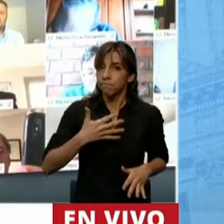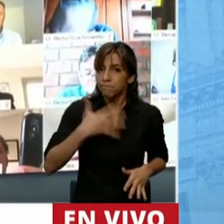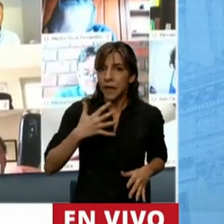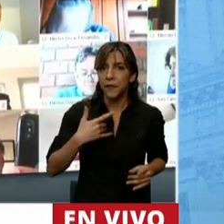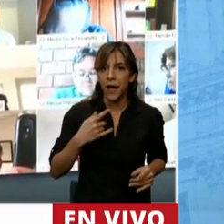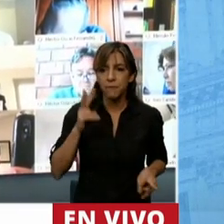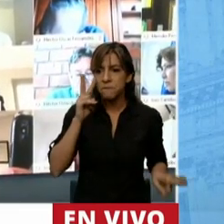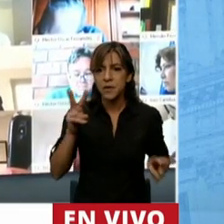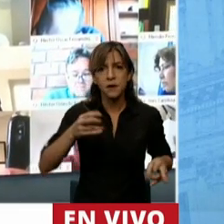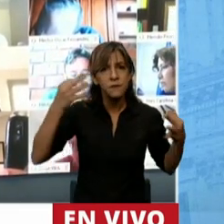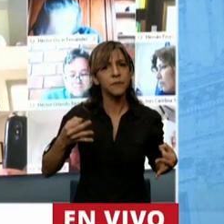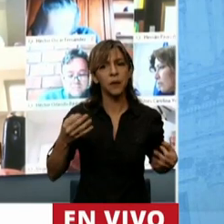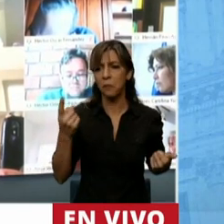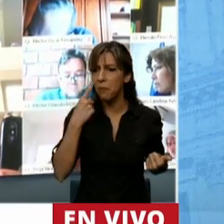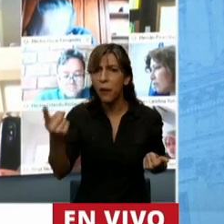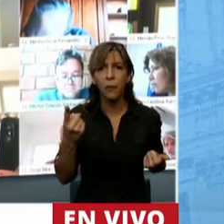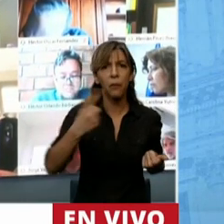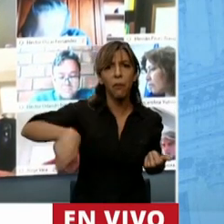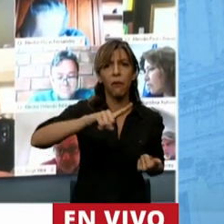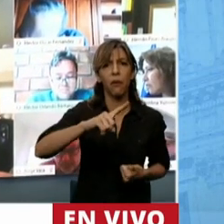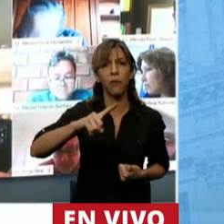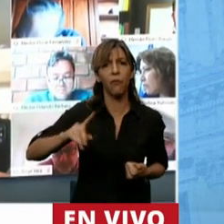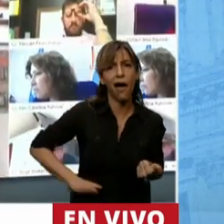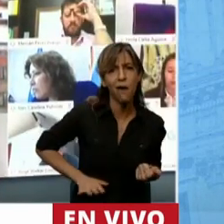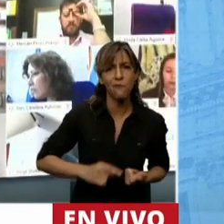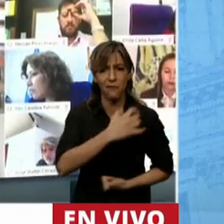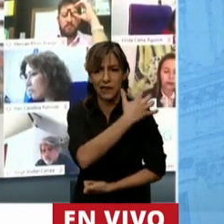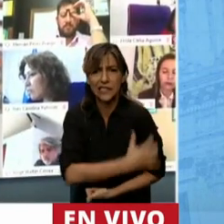la miseria nosotros tenemos que